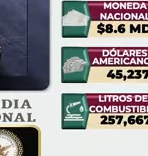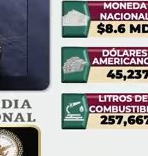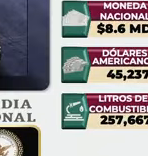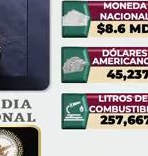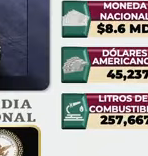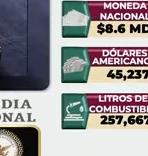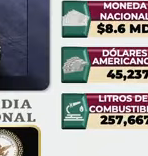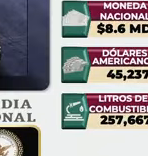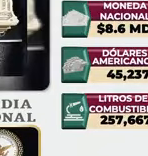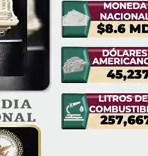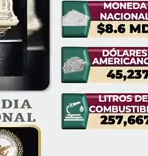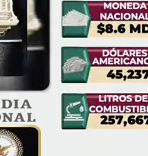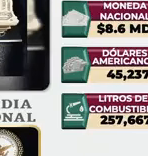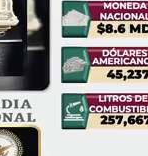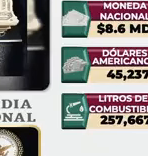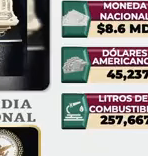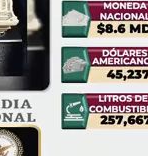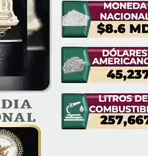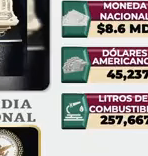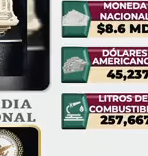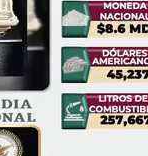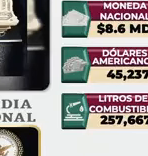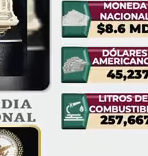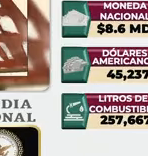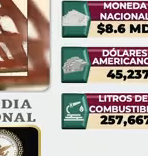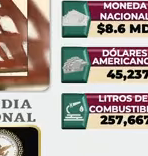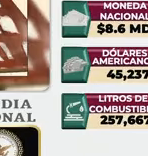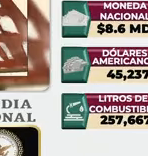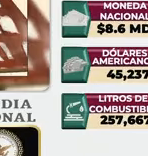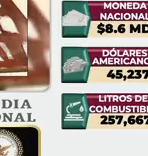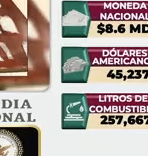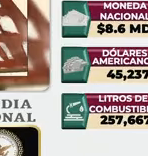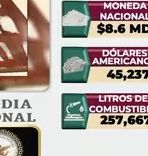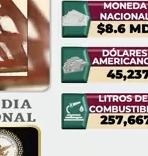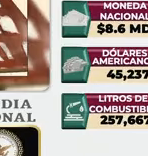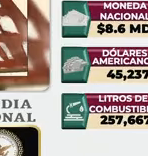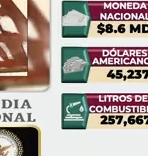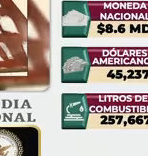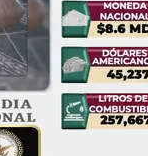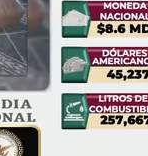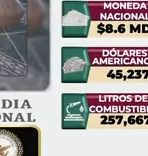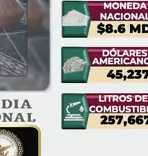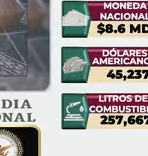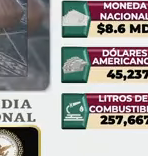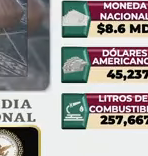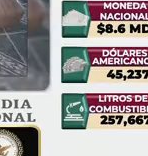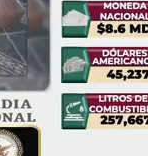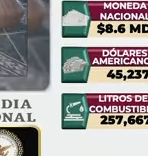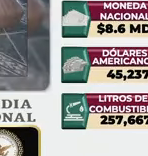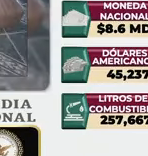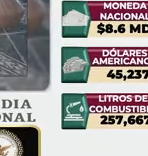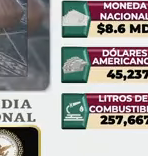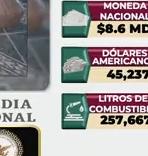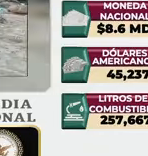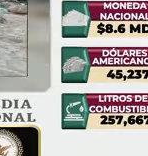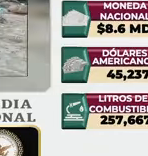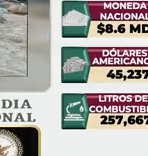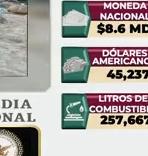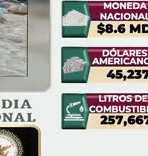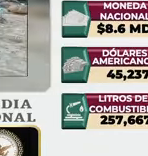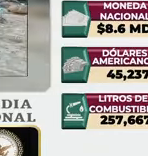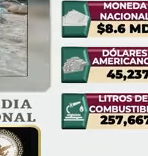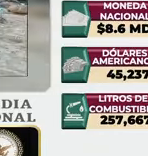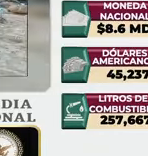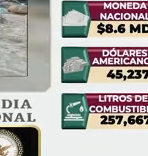cargadores con 14 granadas. También en moneda nacional se han asegurado